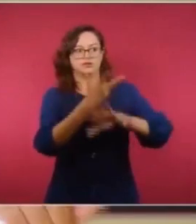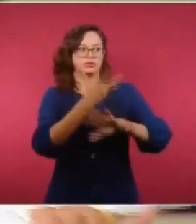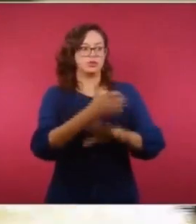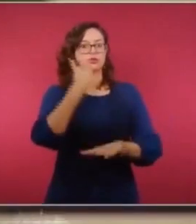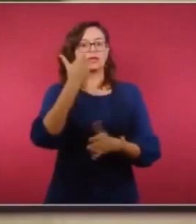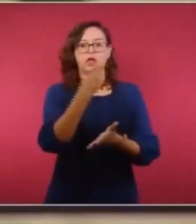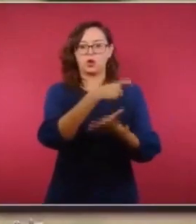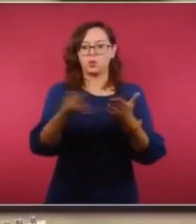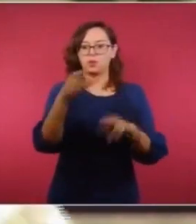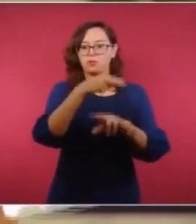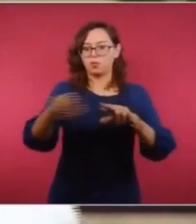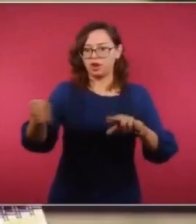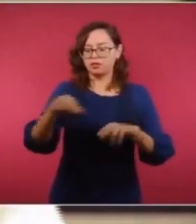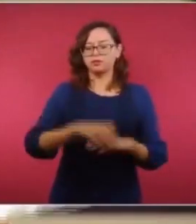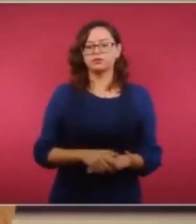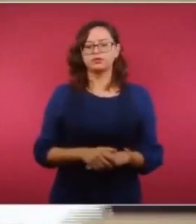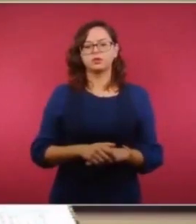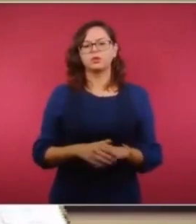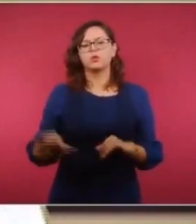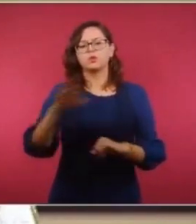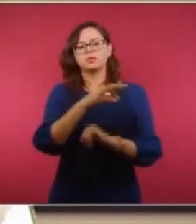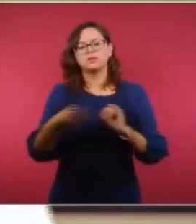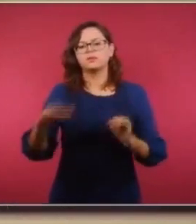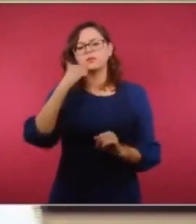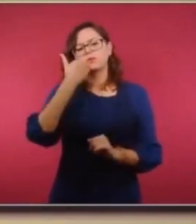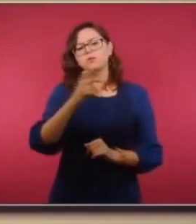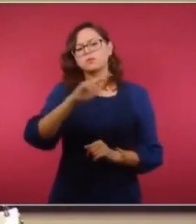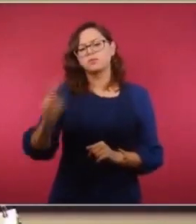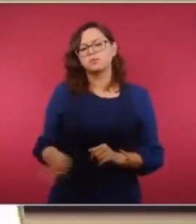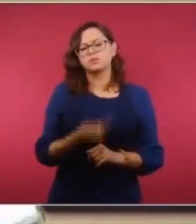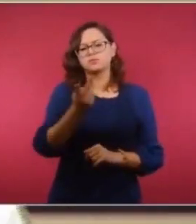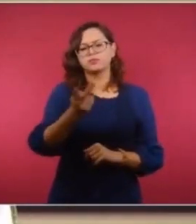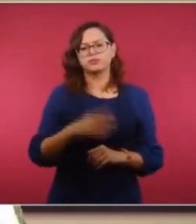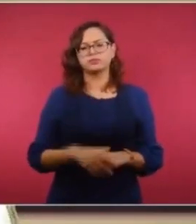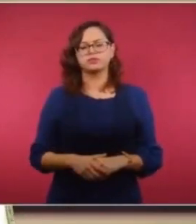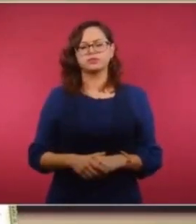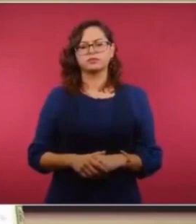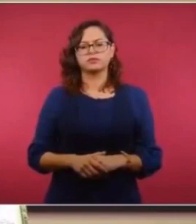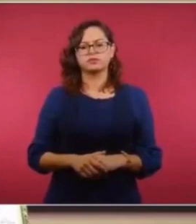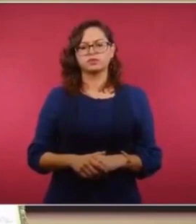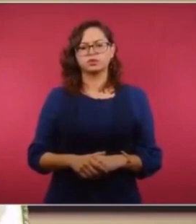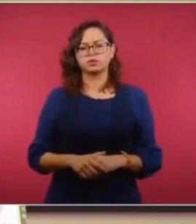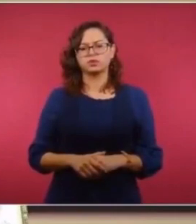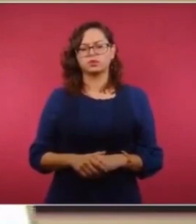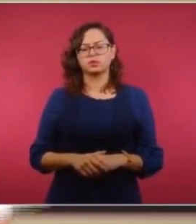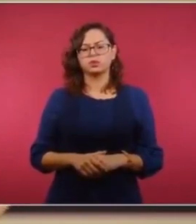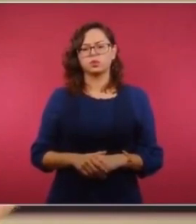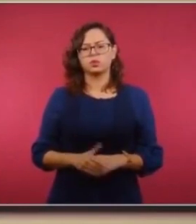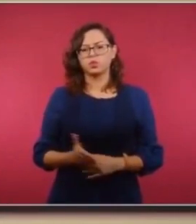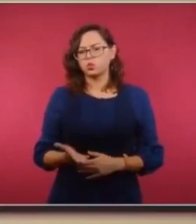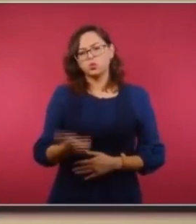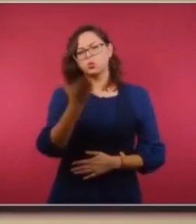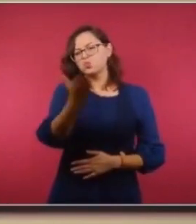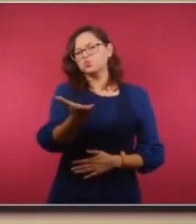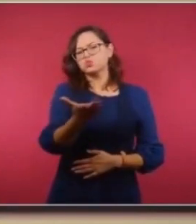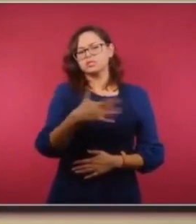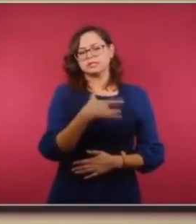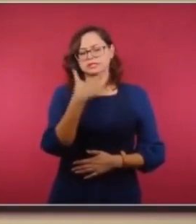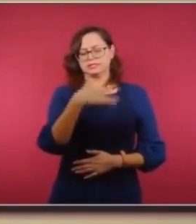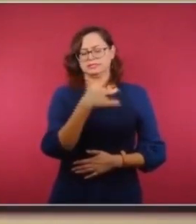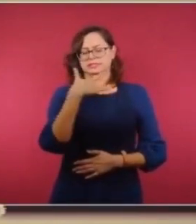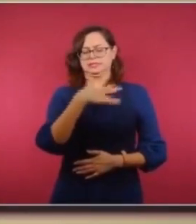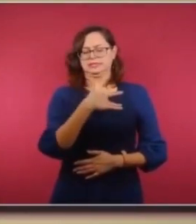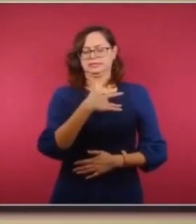Y por último, presidente, quisiera preguntarle una frase que pudiera dar, que saliera de su